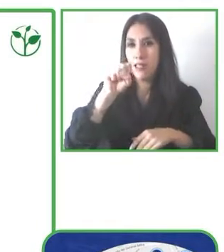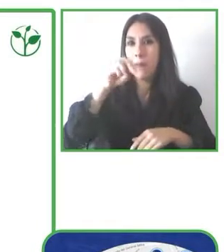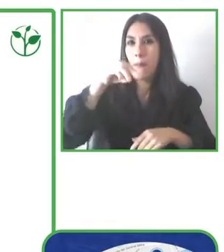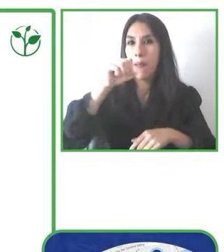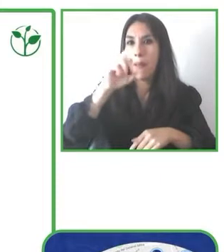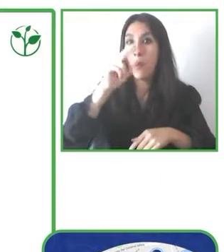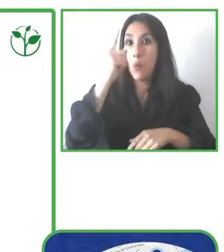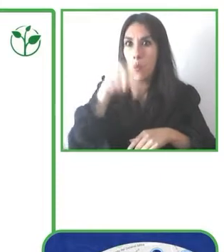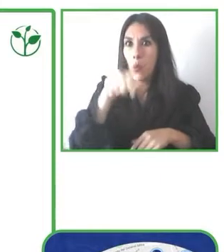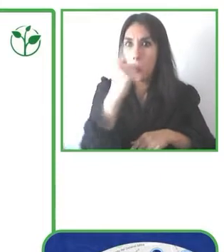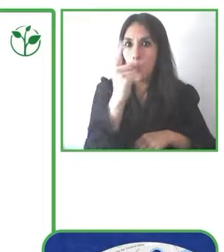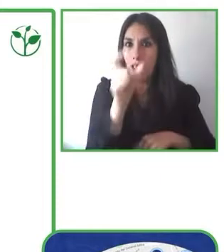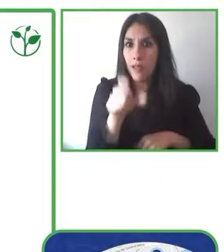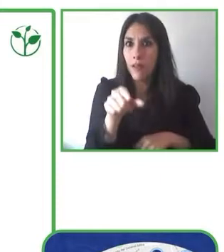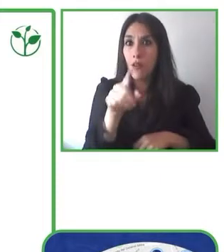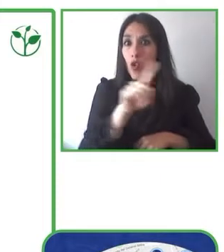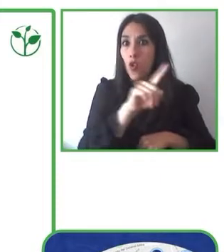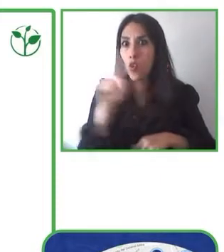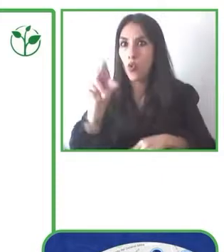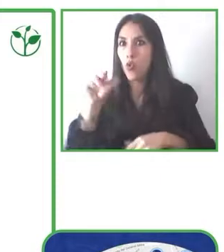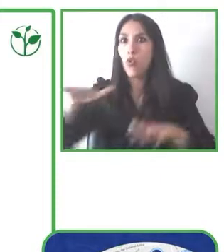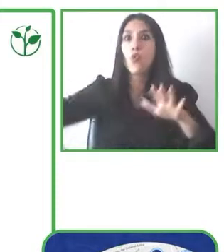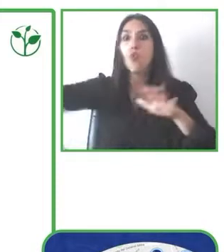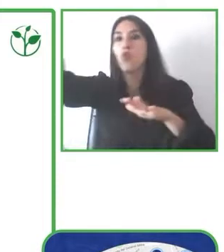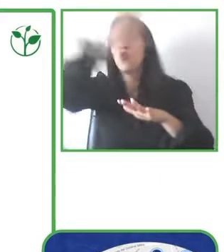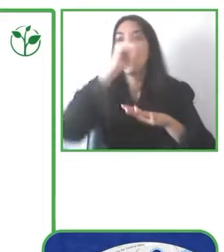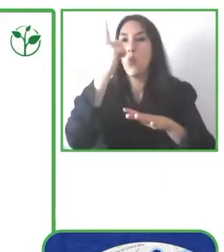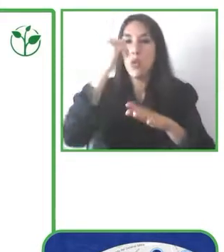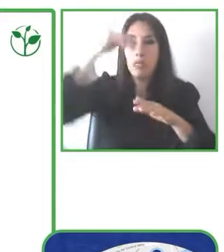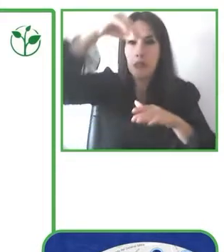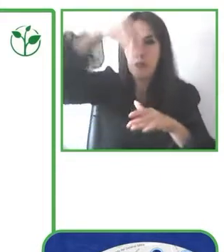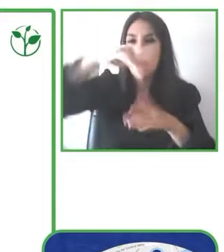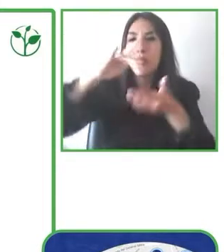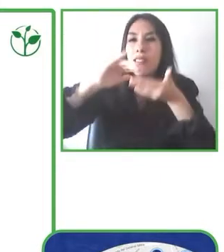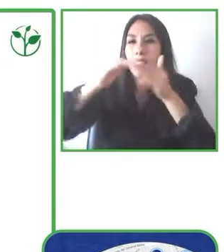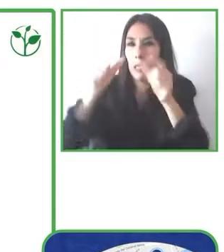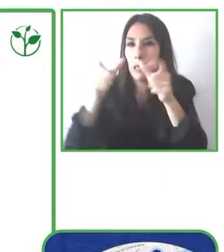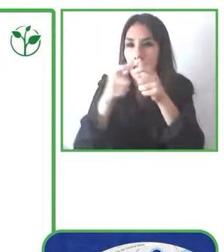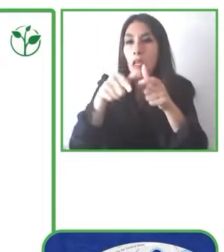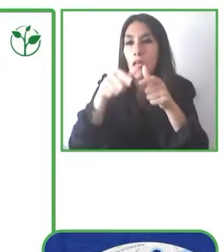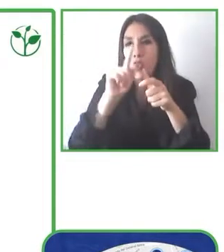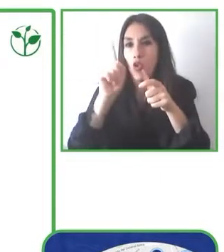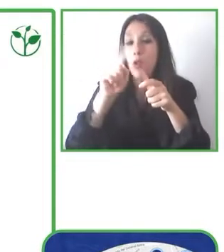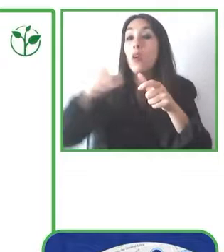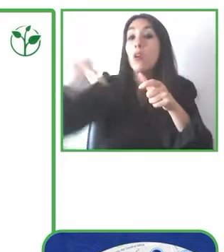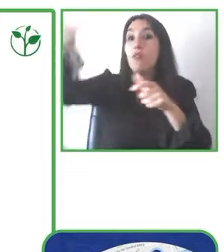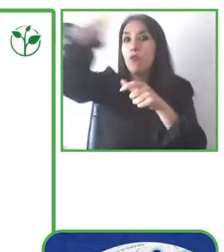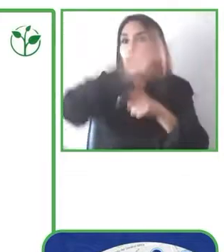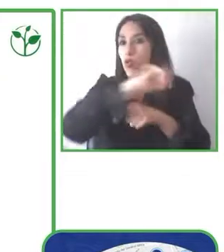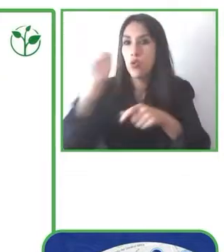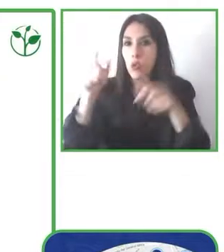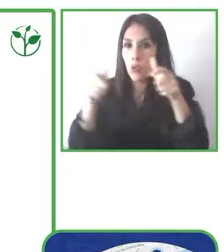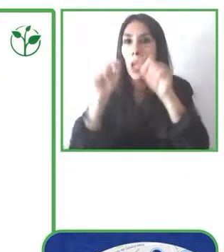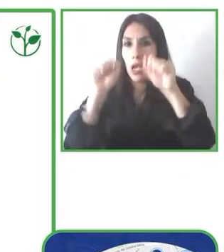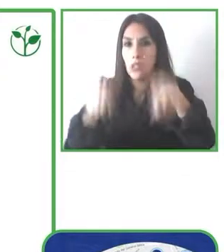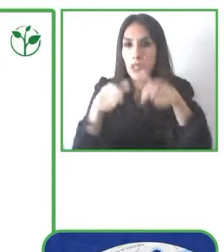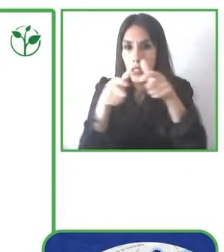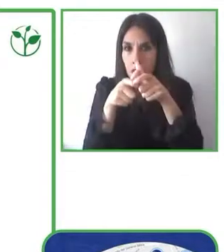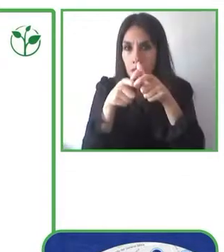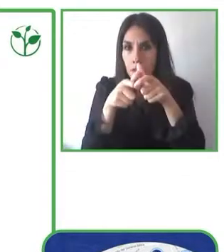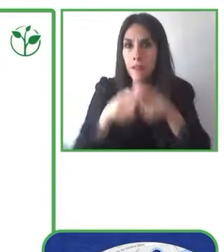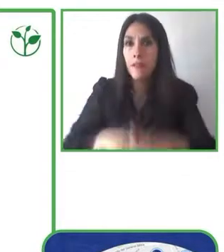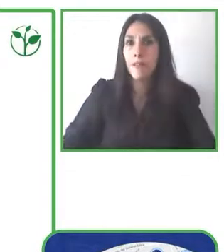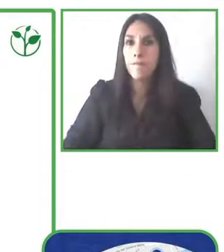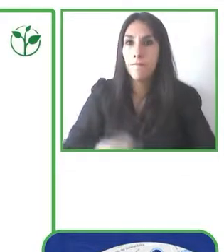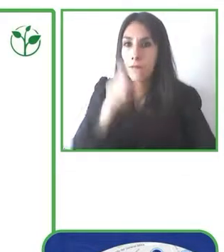se tiene que mirar siempre al que el usuario pueda obtener toda la máxima información esté donde esté. Y estos son mis